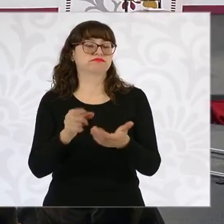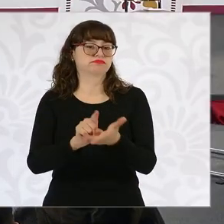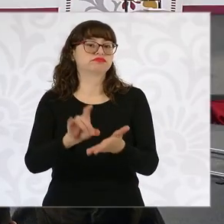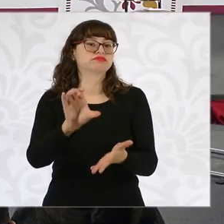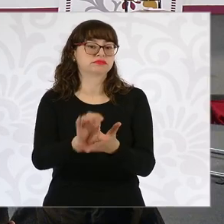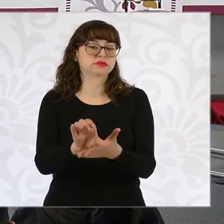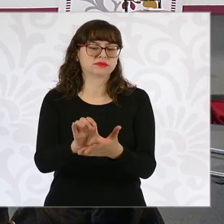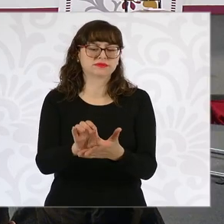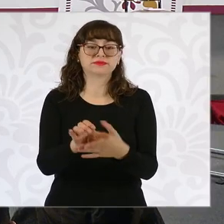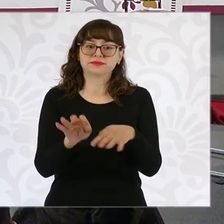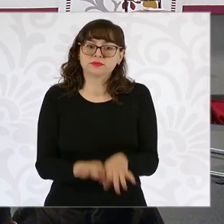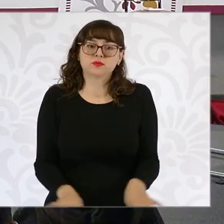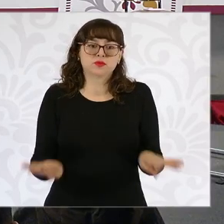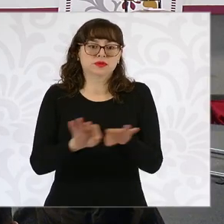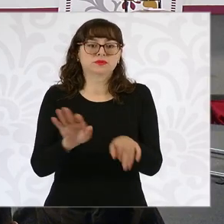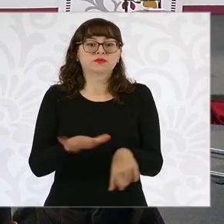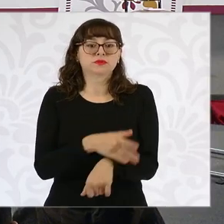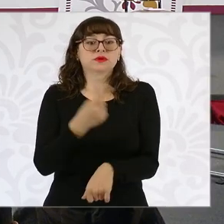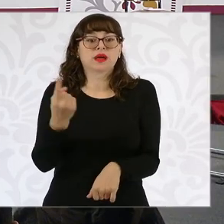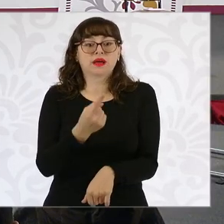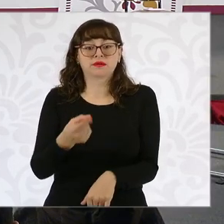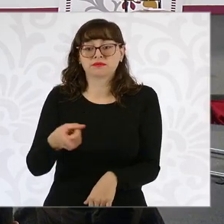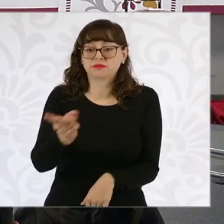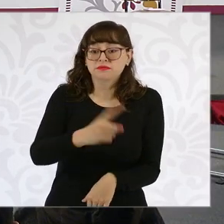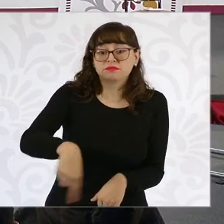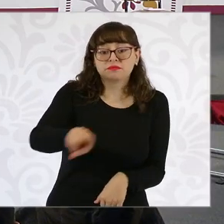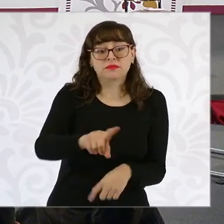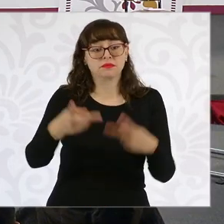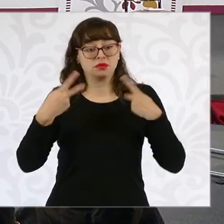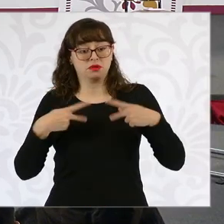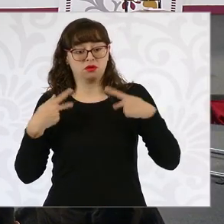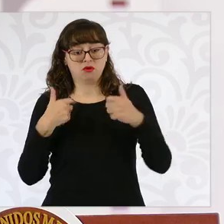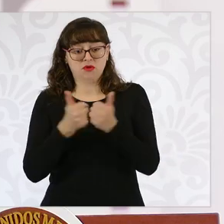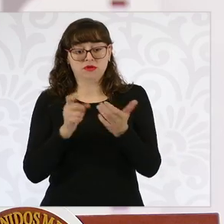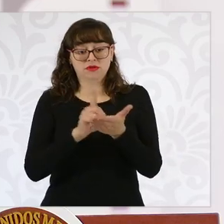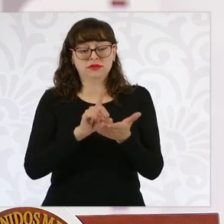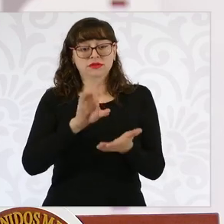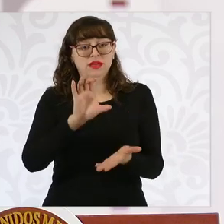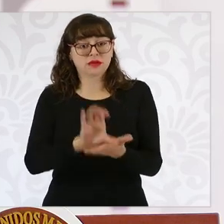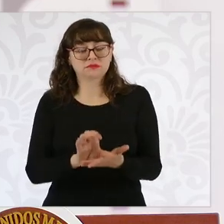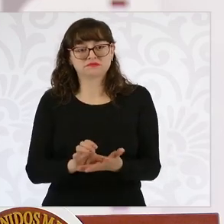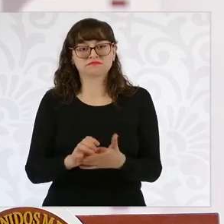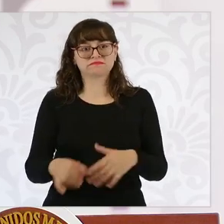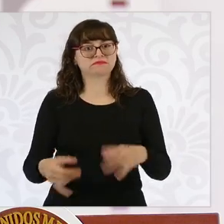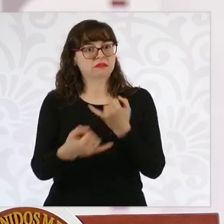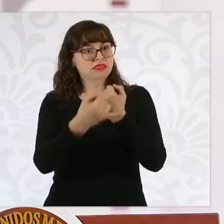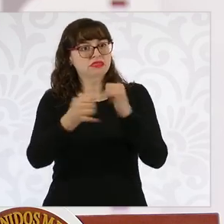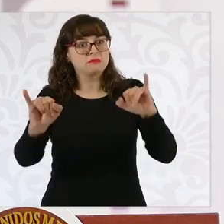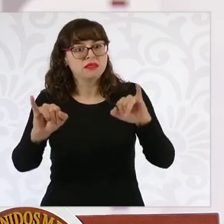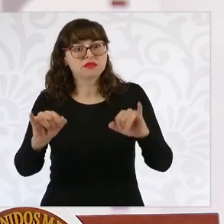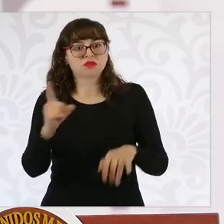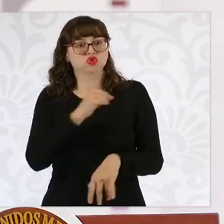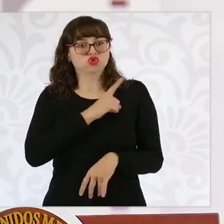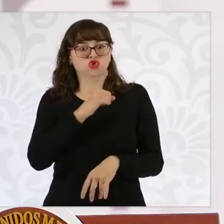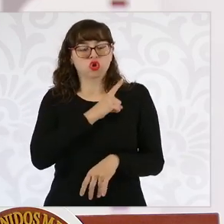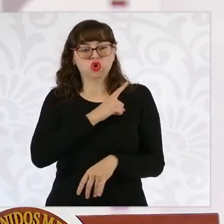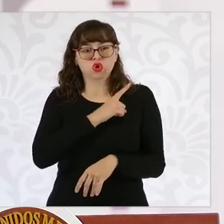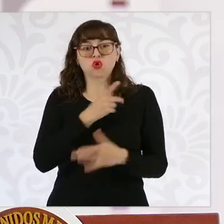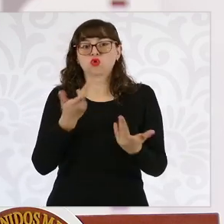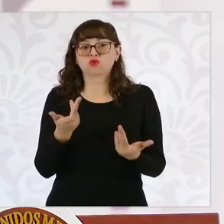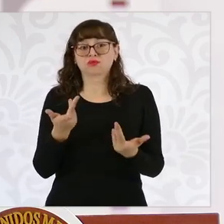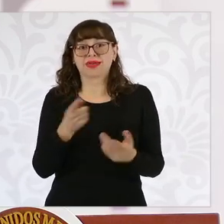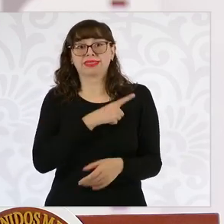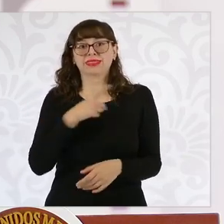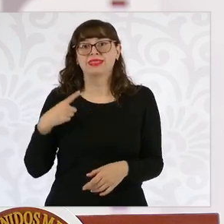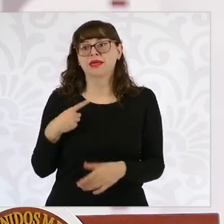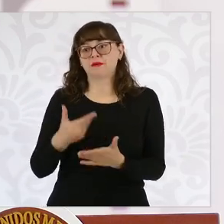para las personas con discapacidad alcanzar su autonomía tiene que ver con que haya una rehabilitación en la